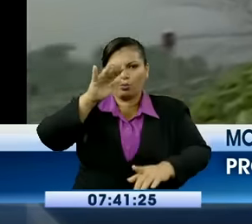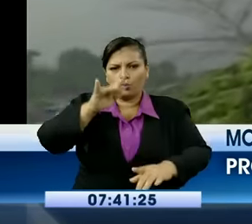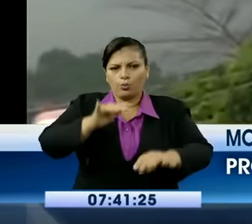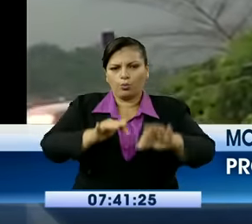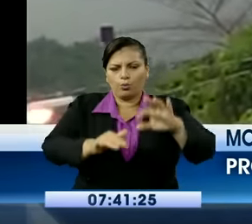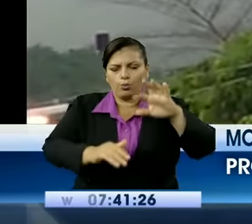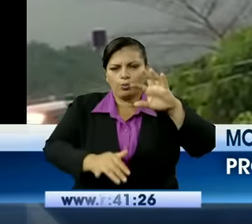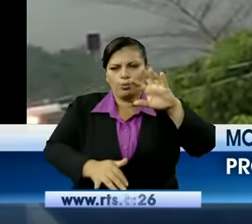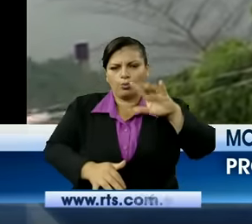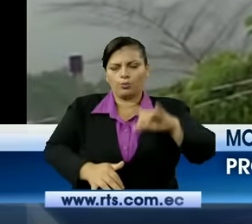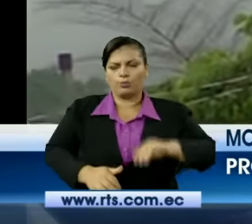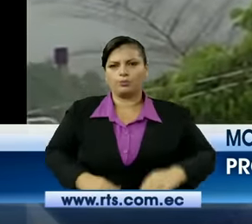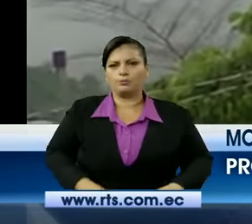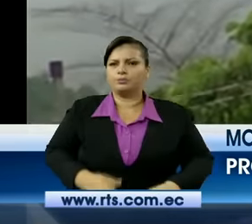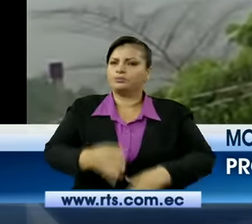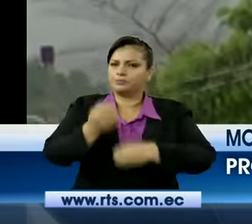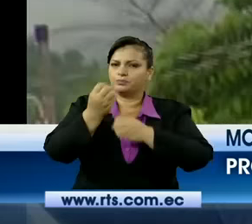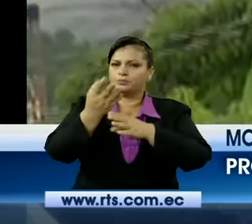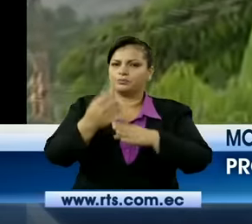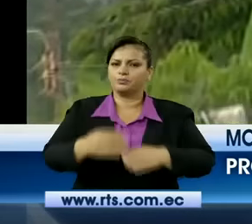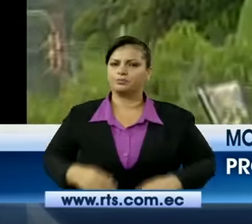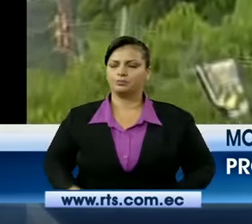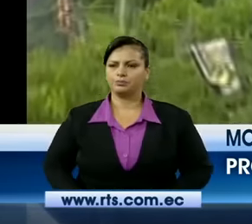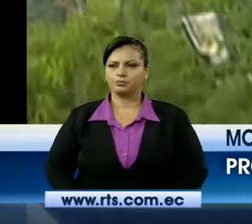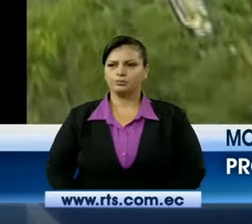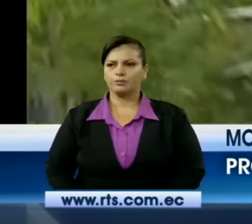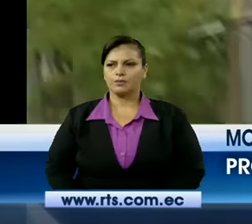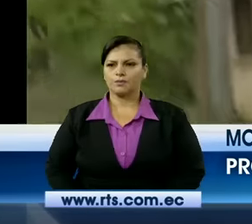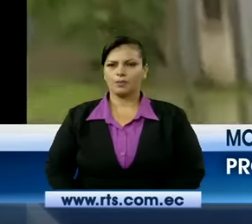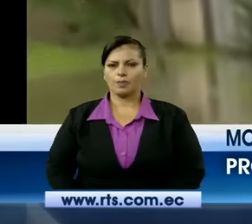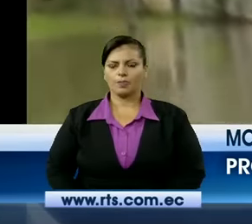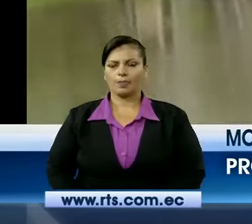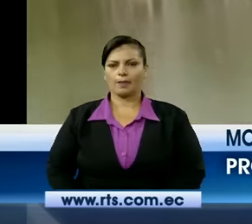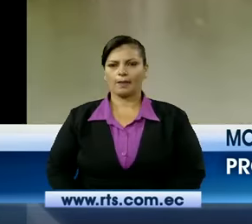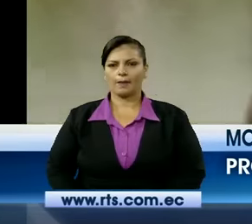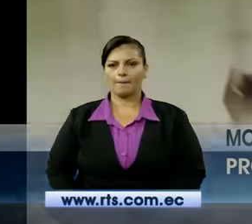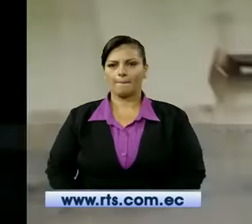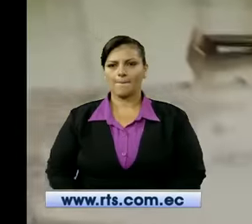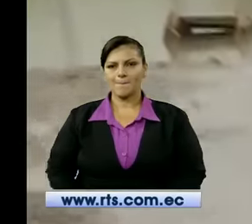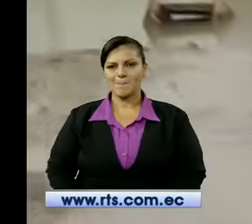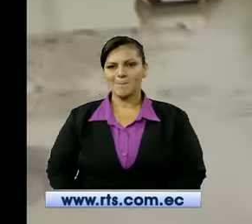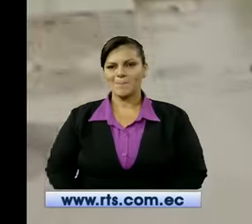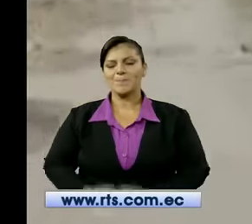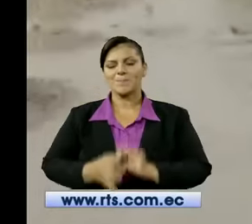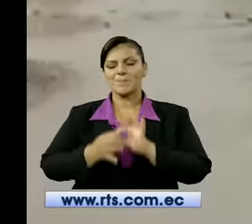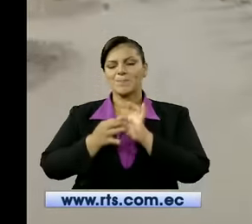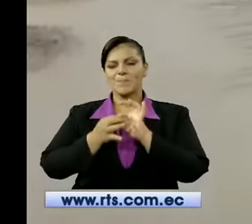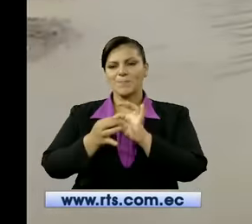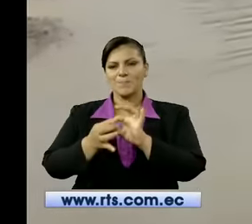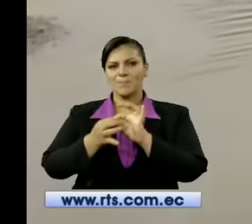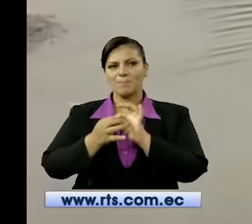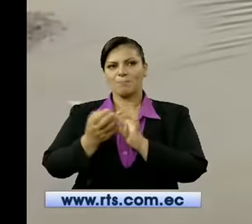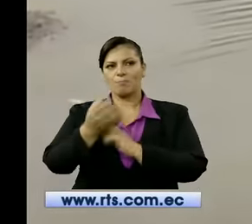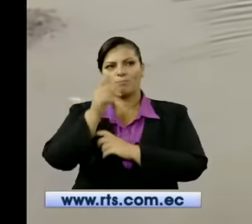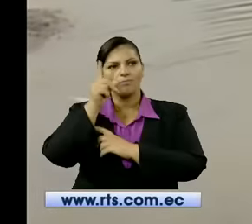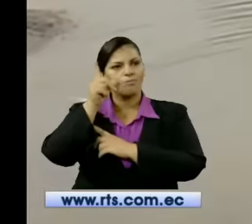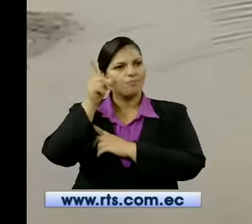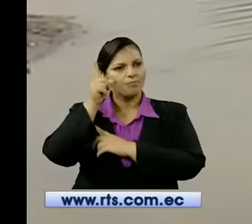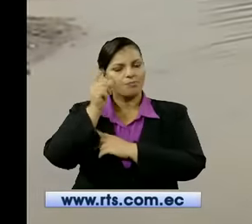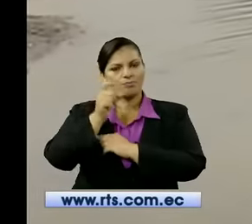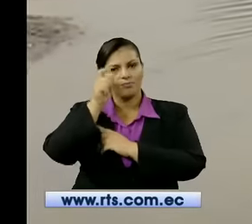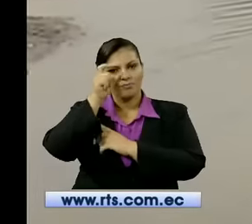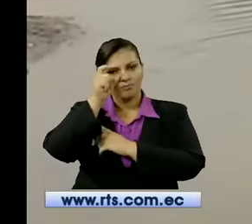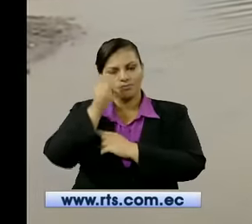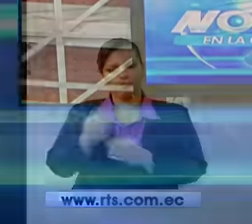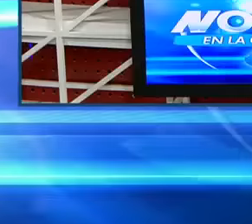Guayaquil. Con este informe, nosotros vamos a retornar a Estudios Centrales. Allá, compañeros, Luisa, Hugo, continúan ustedes con